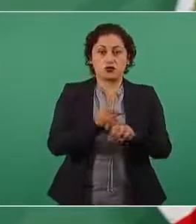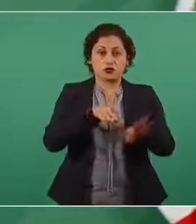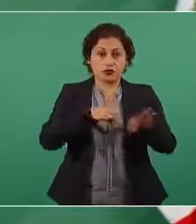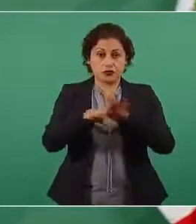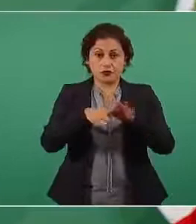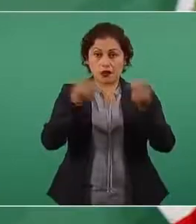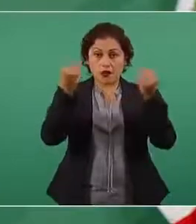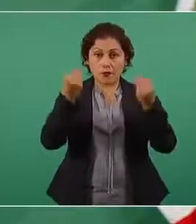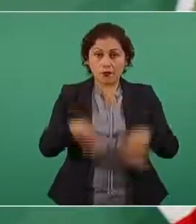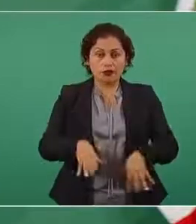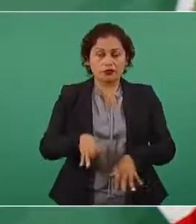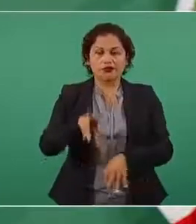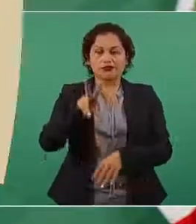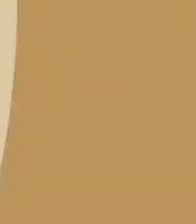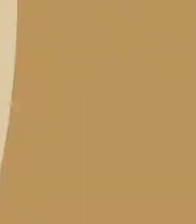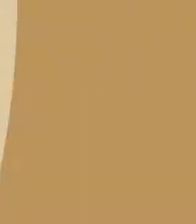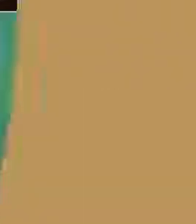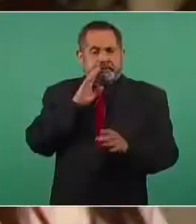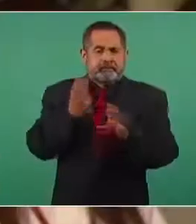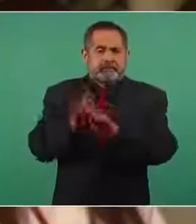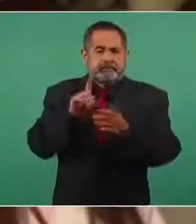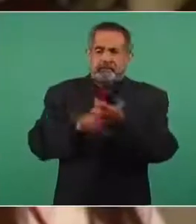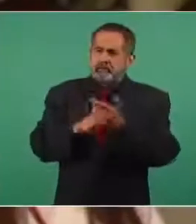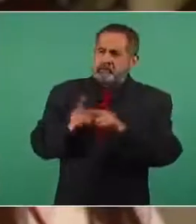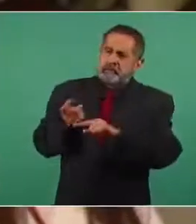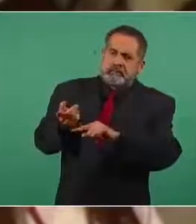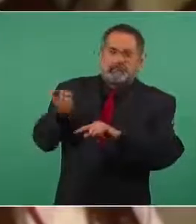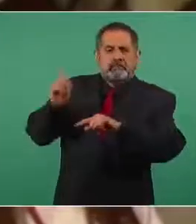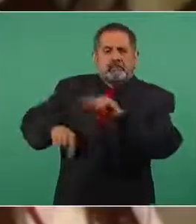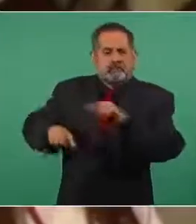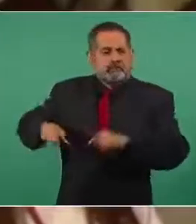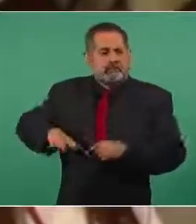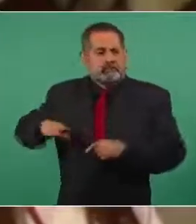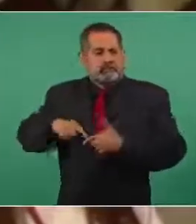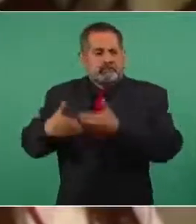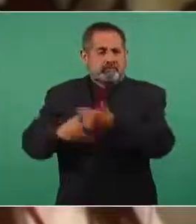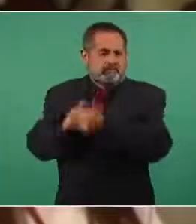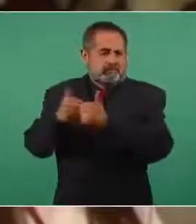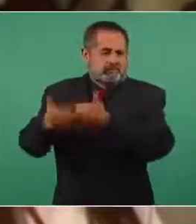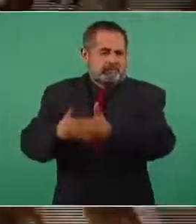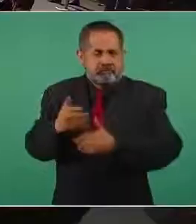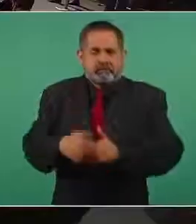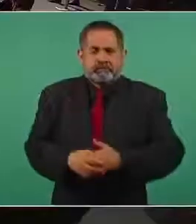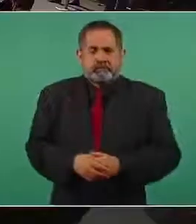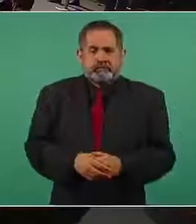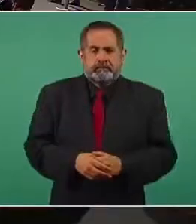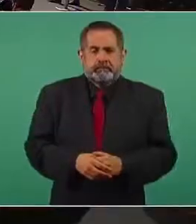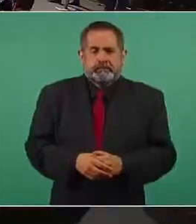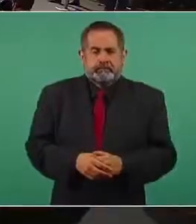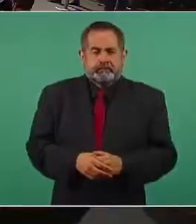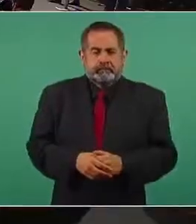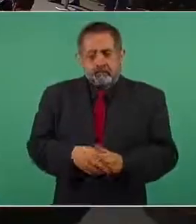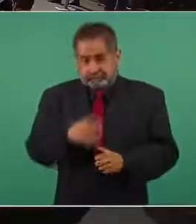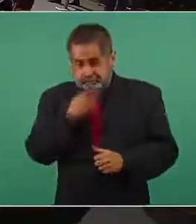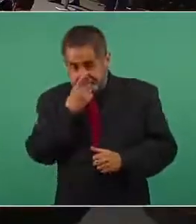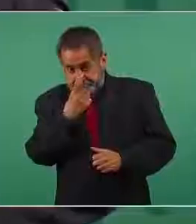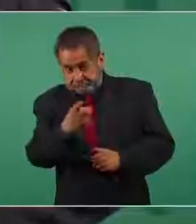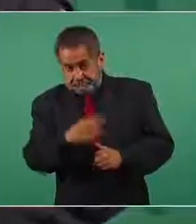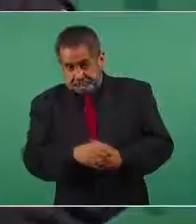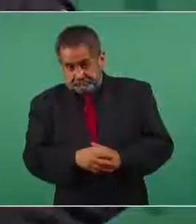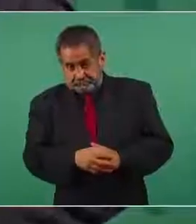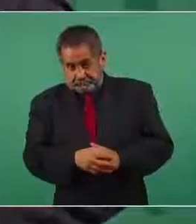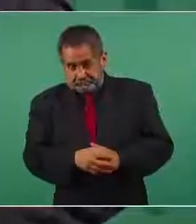Se ganaron empleos. Después de que una periodista de la revista Contralínea explicara los intentos de